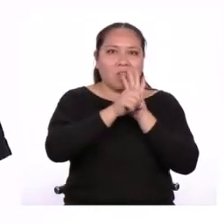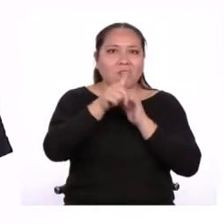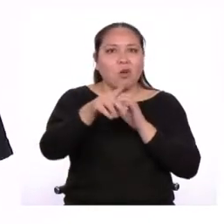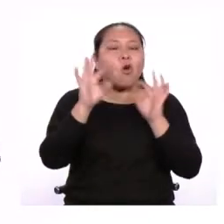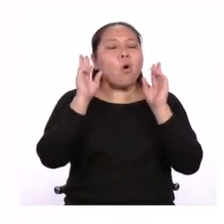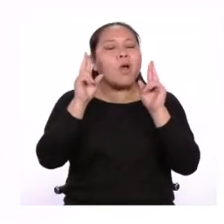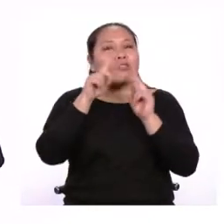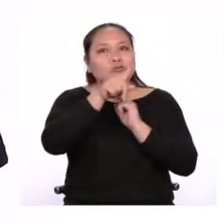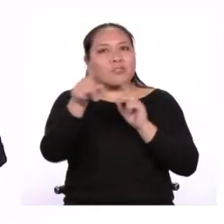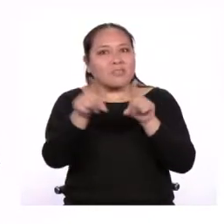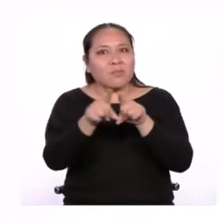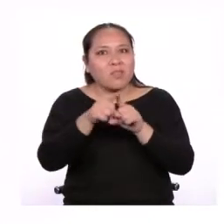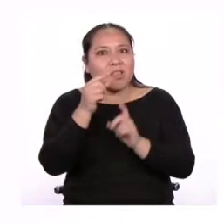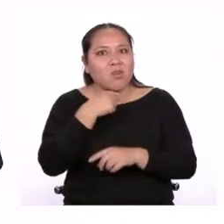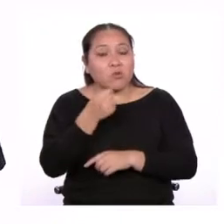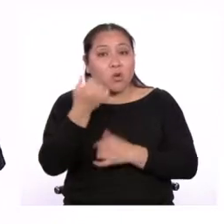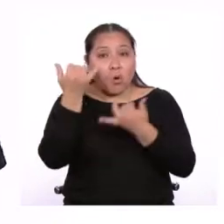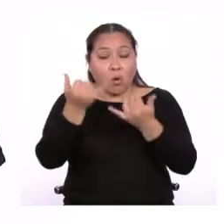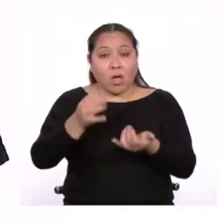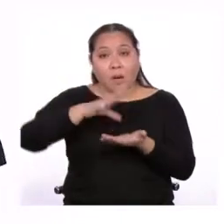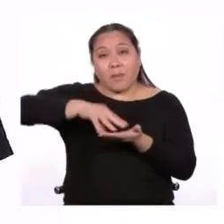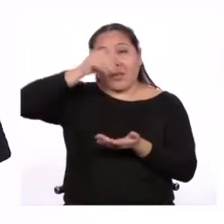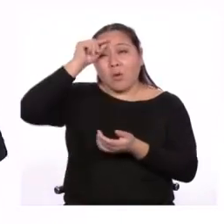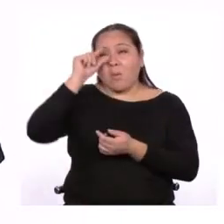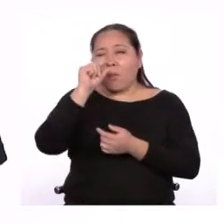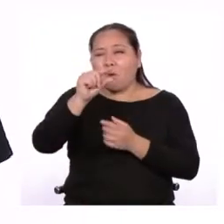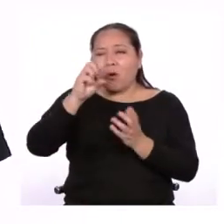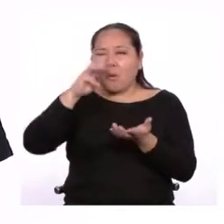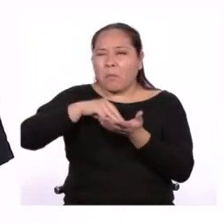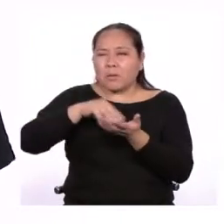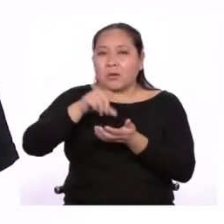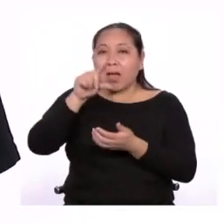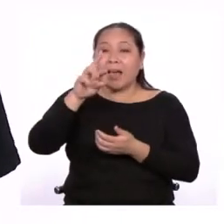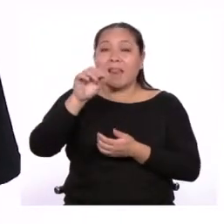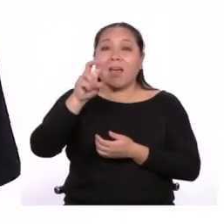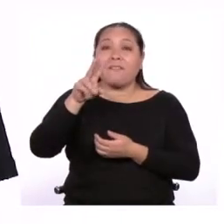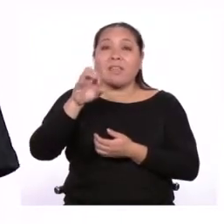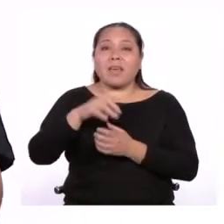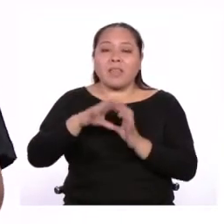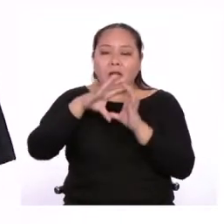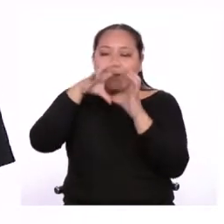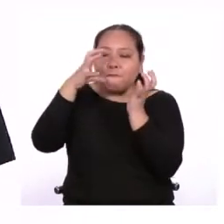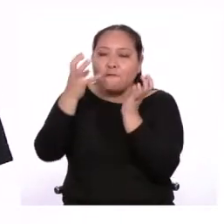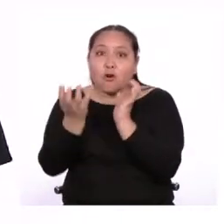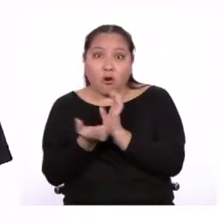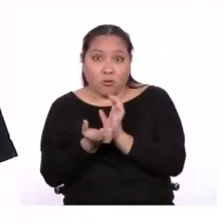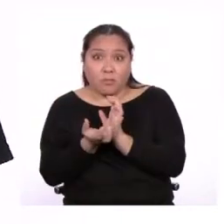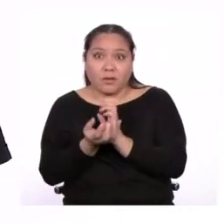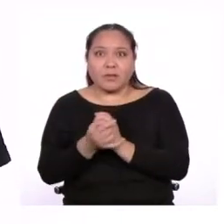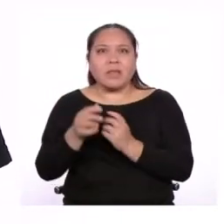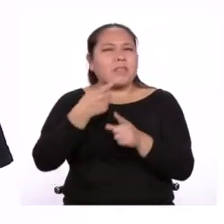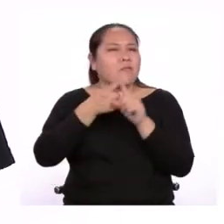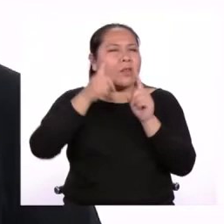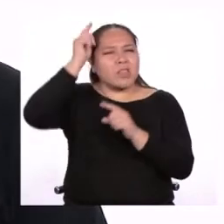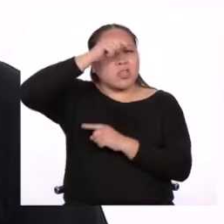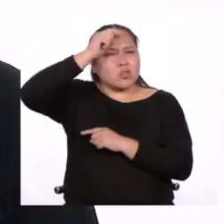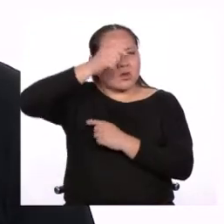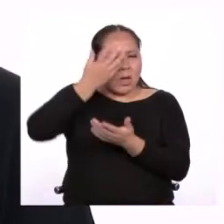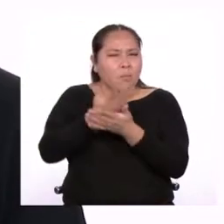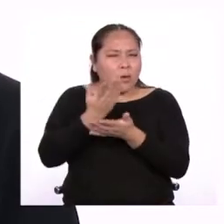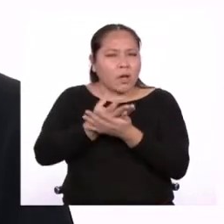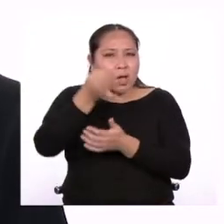también. El día de hoy hemos aprendido un poco más sobre la gravedad, la forma de la Tierra y sobre las teorías que lo confirman.